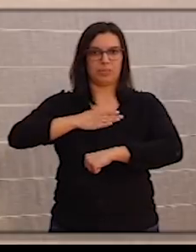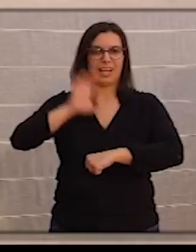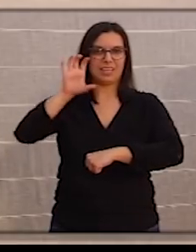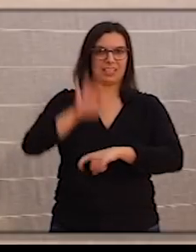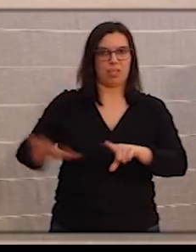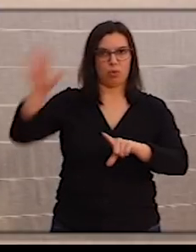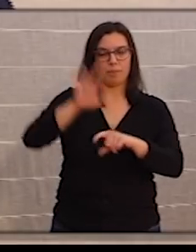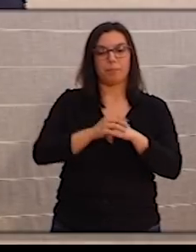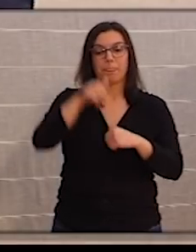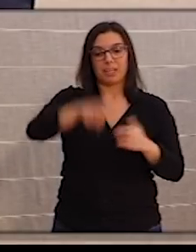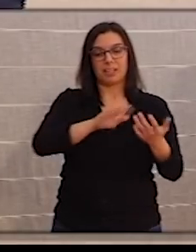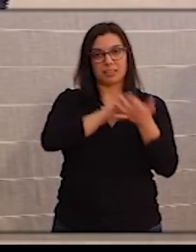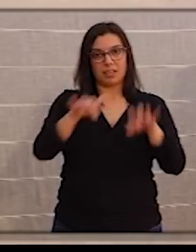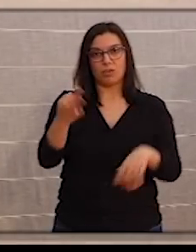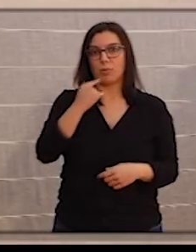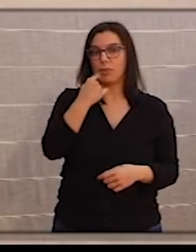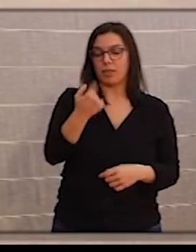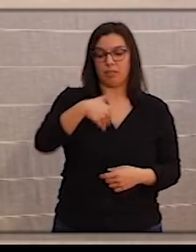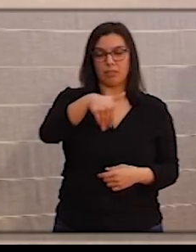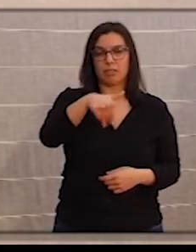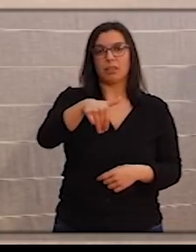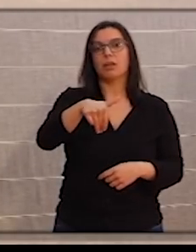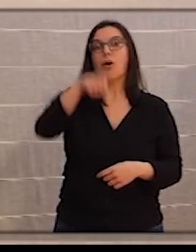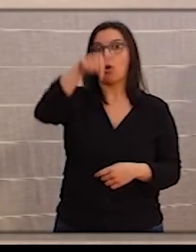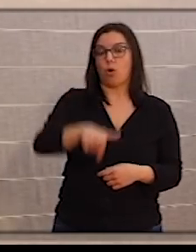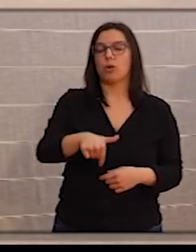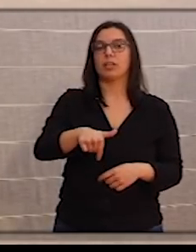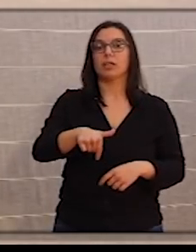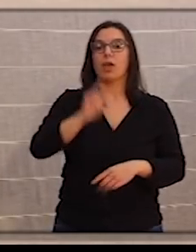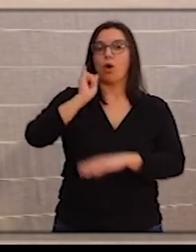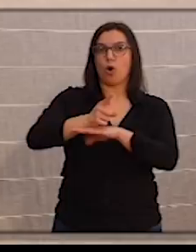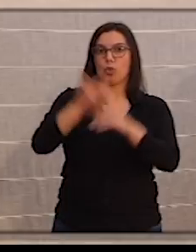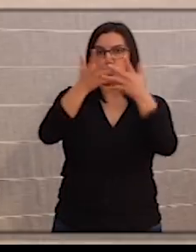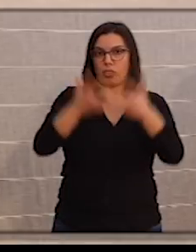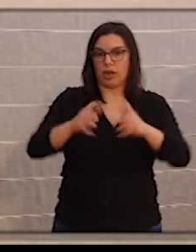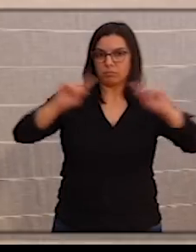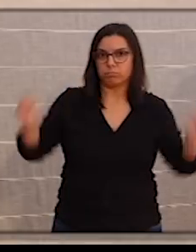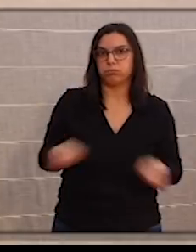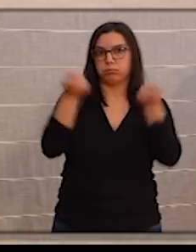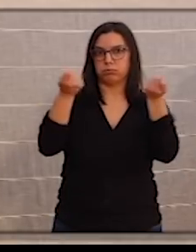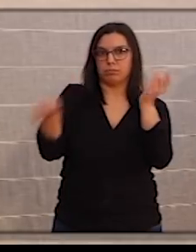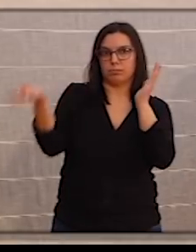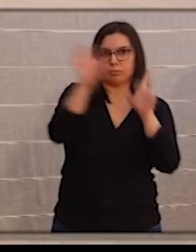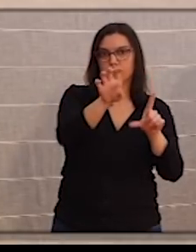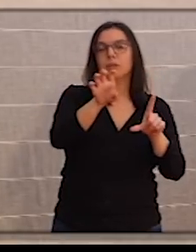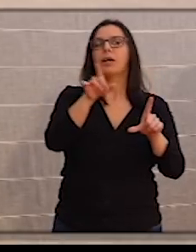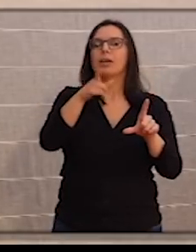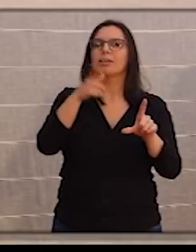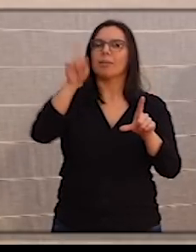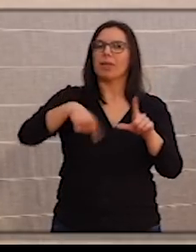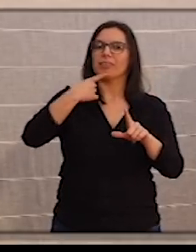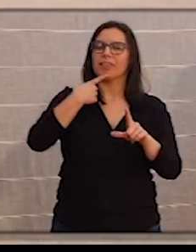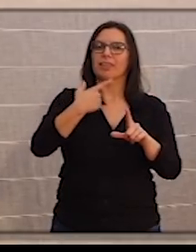León tengo que anunciar que se publicará en el día de hoy una orden que va a establecer también una